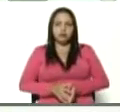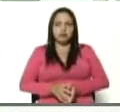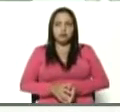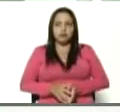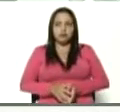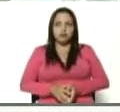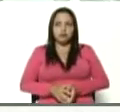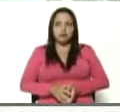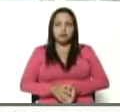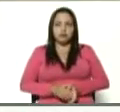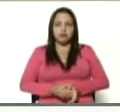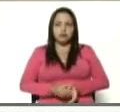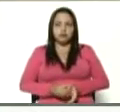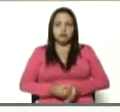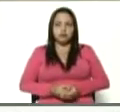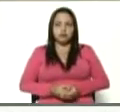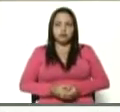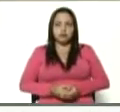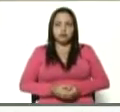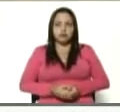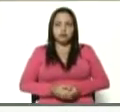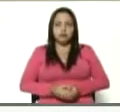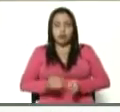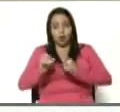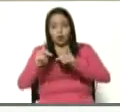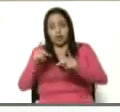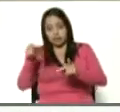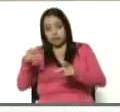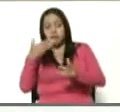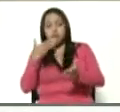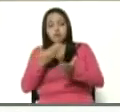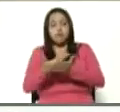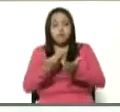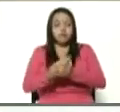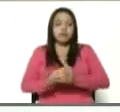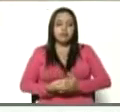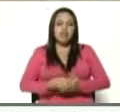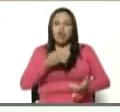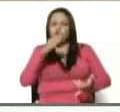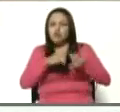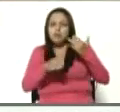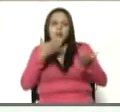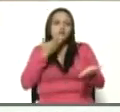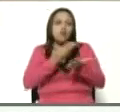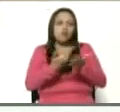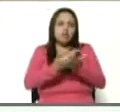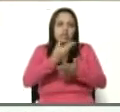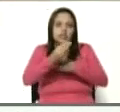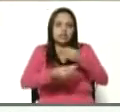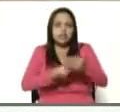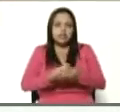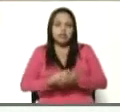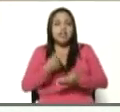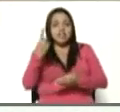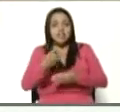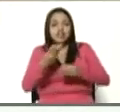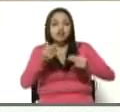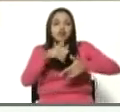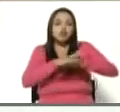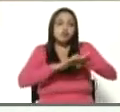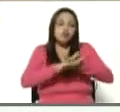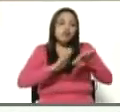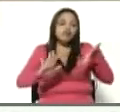Bueno, Escanone ha planteado, fíjate Escanone, empezando por lo último que me planteaste, debe resolverse el tema